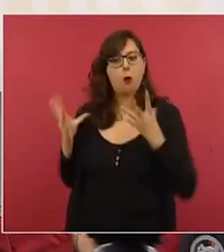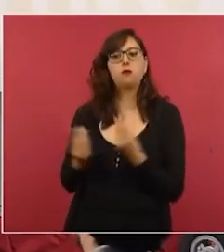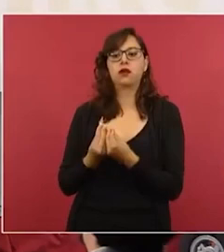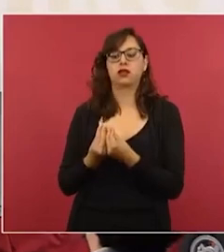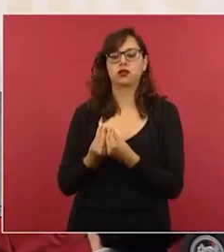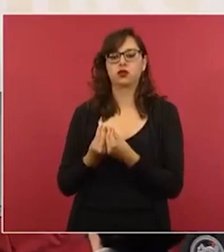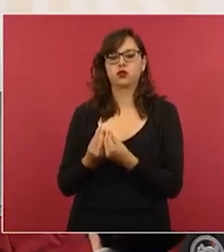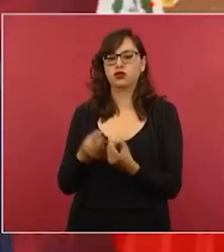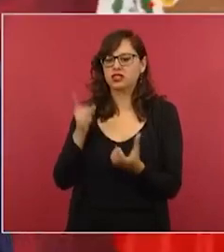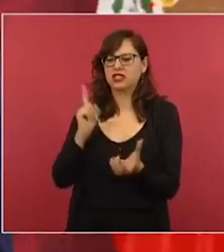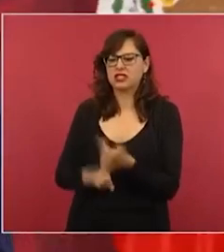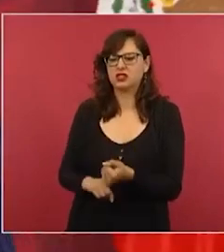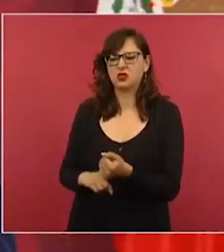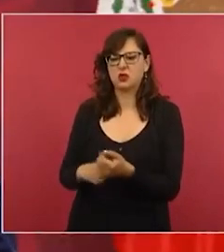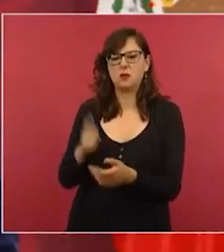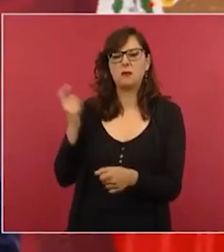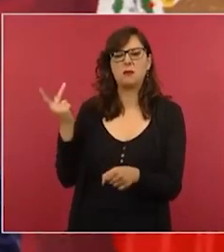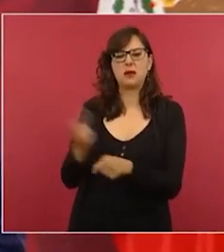conocer